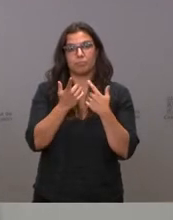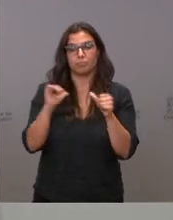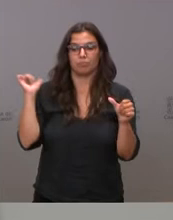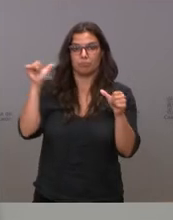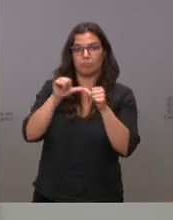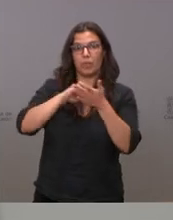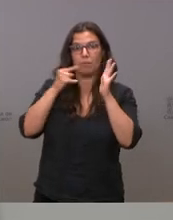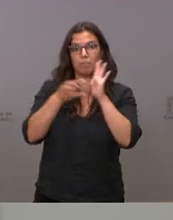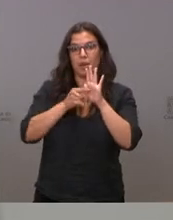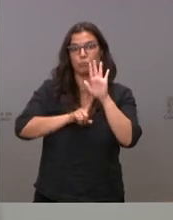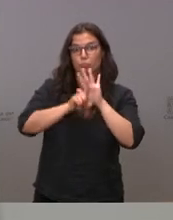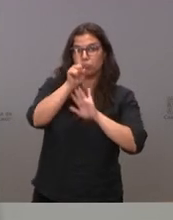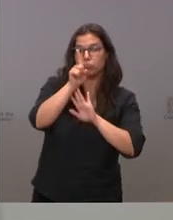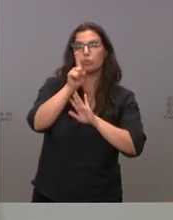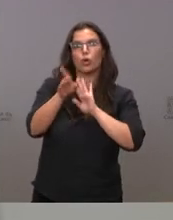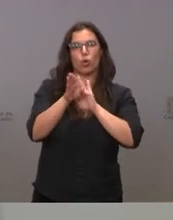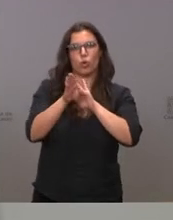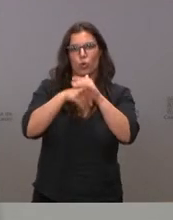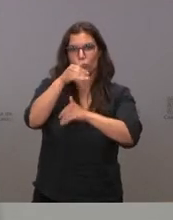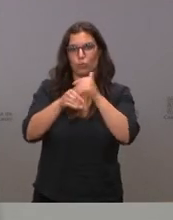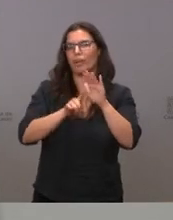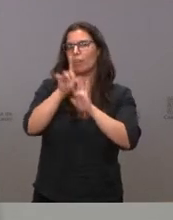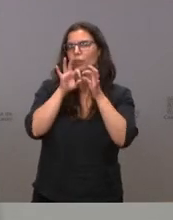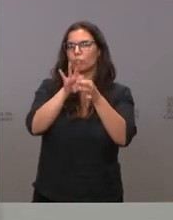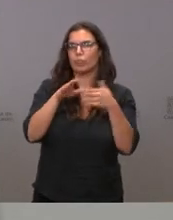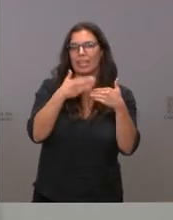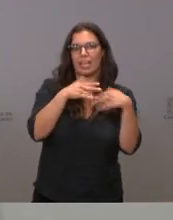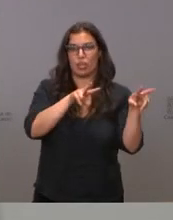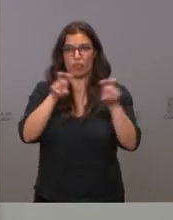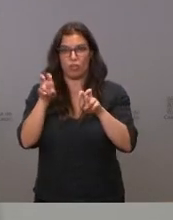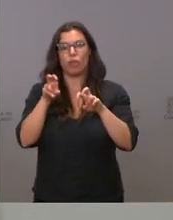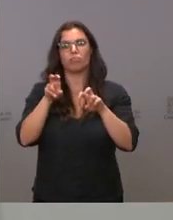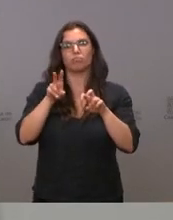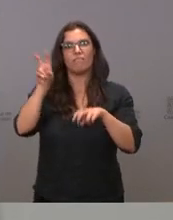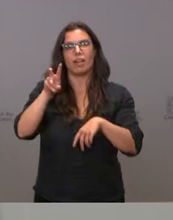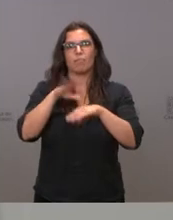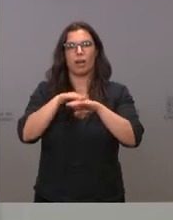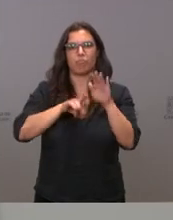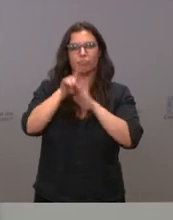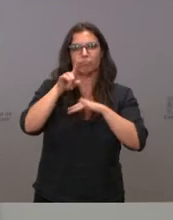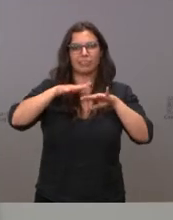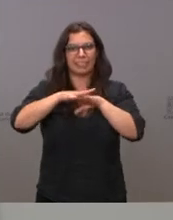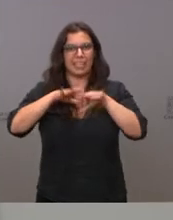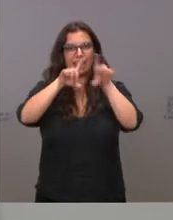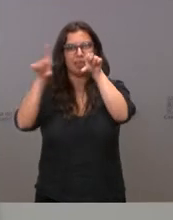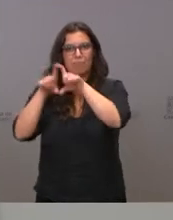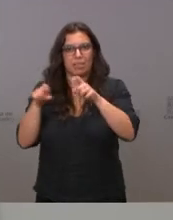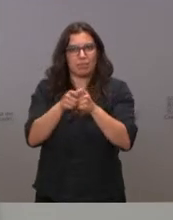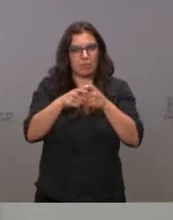plan de crecimiento innovador que permite desarrollar nuestro tejido empresarial y seguir